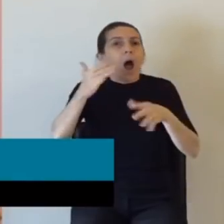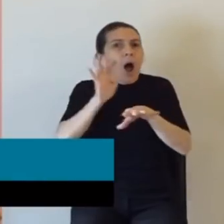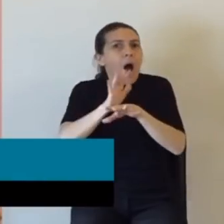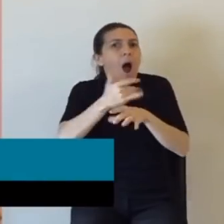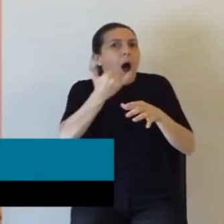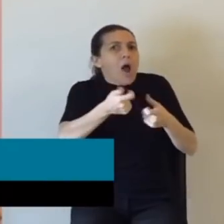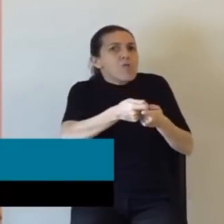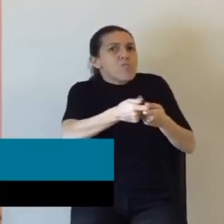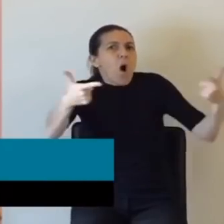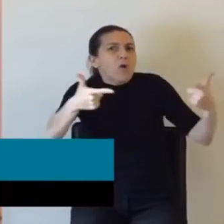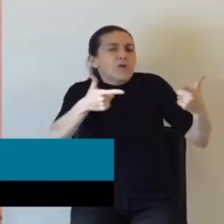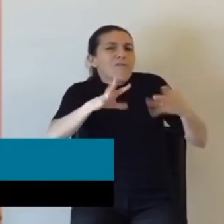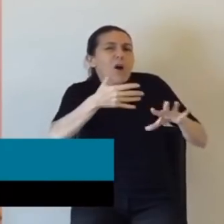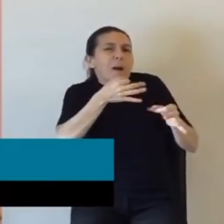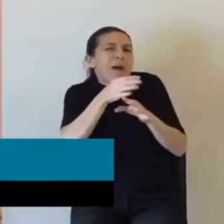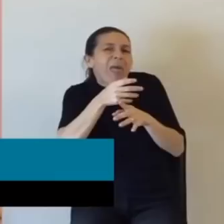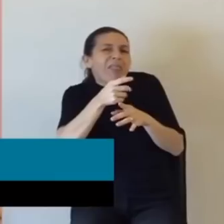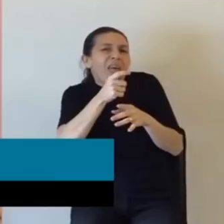por narcomenudeo.